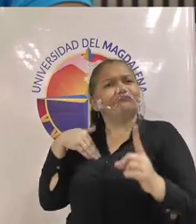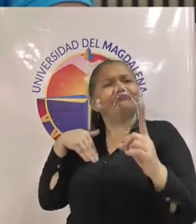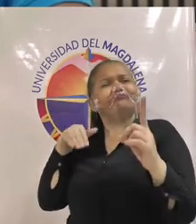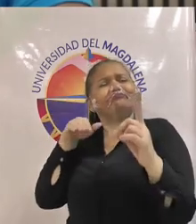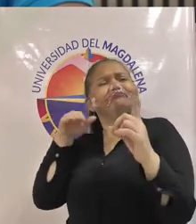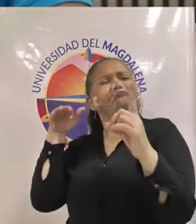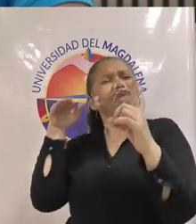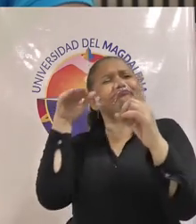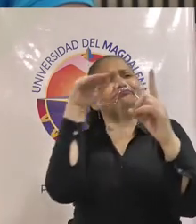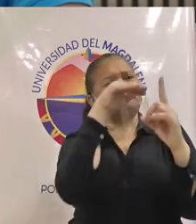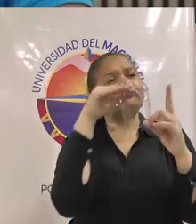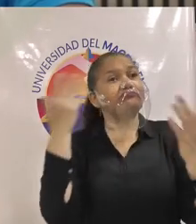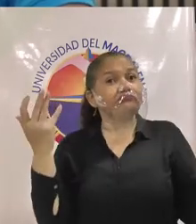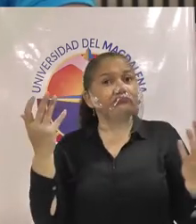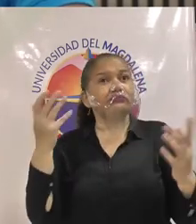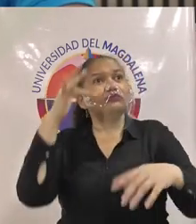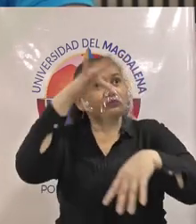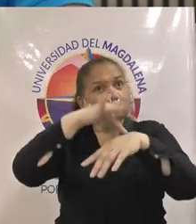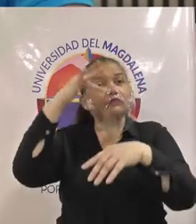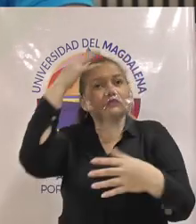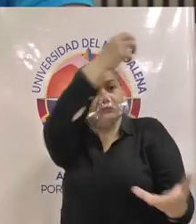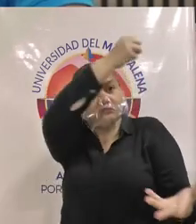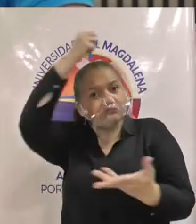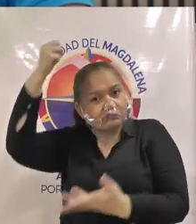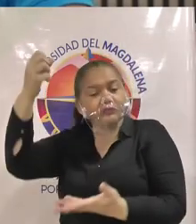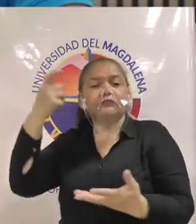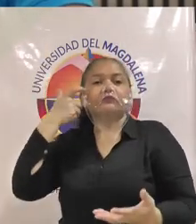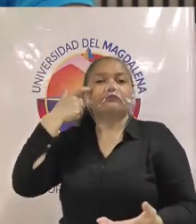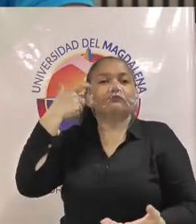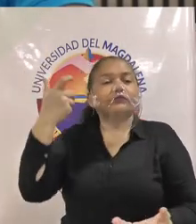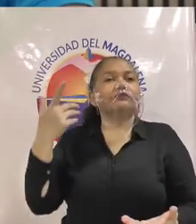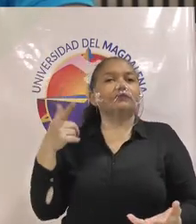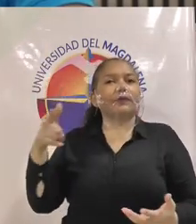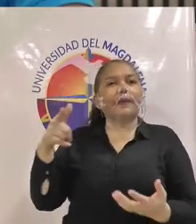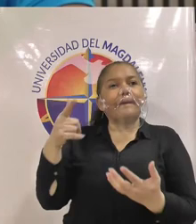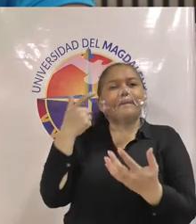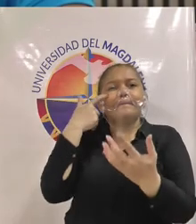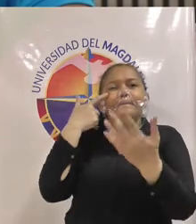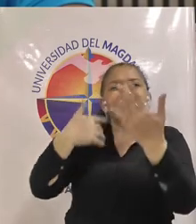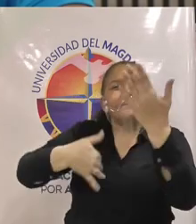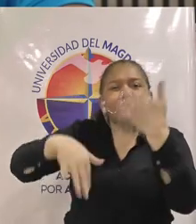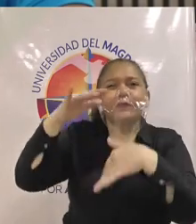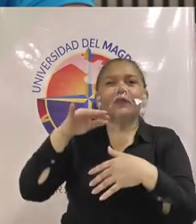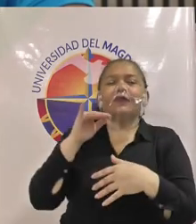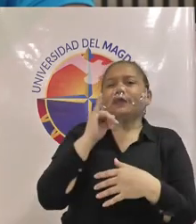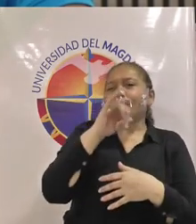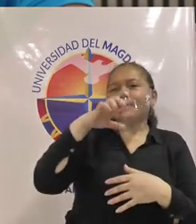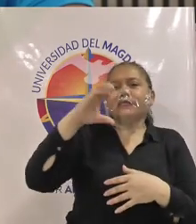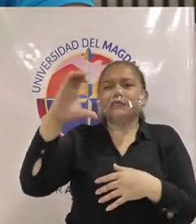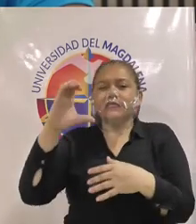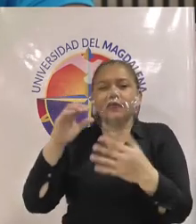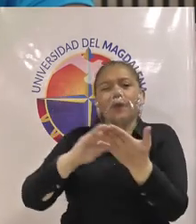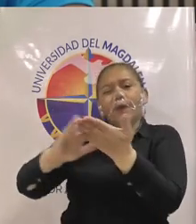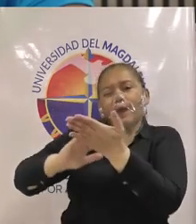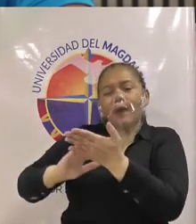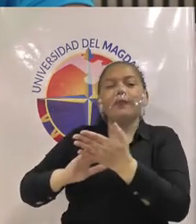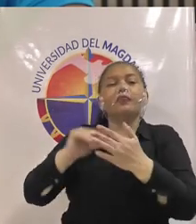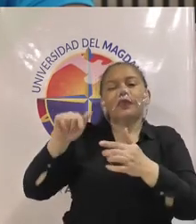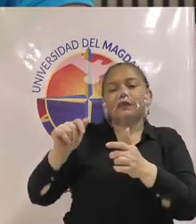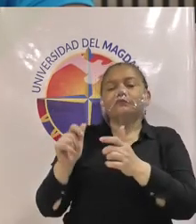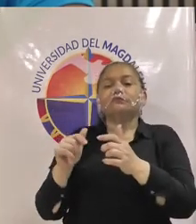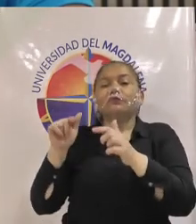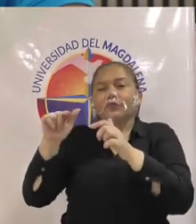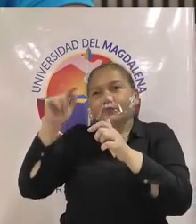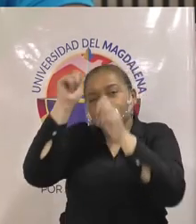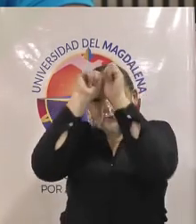estudiar un nuevo modelo de financiamiento que logre no solamente topar el IPC como el índice económico del aumento del presupuesto de